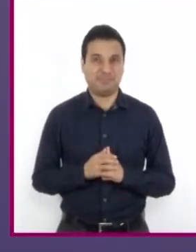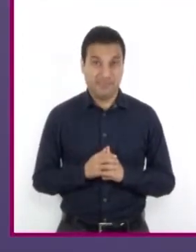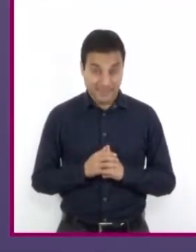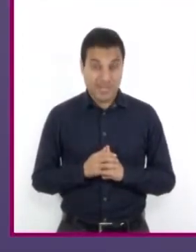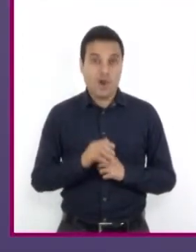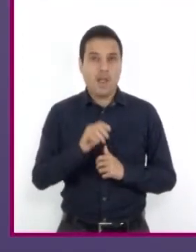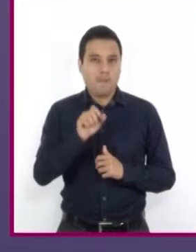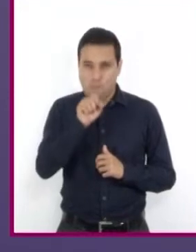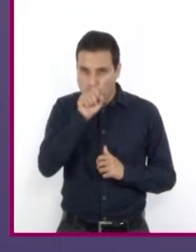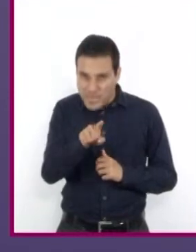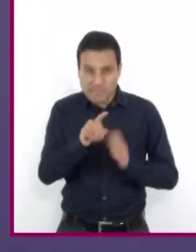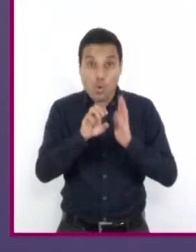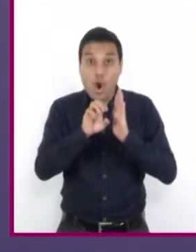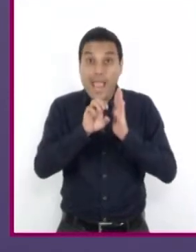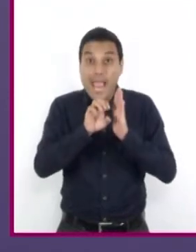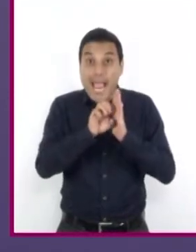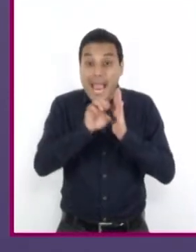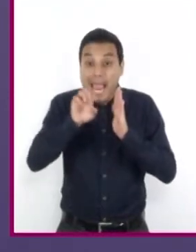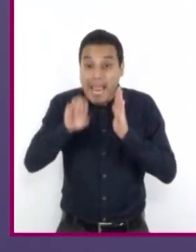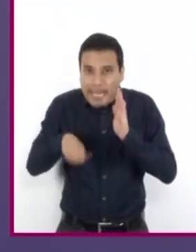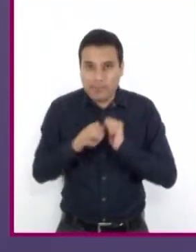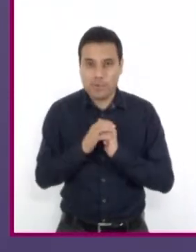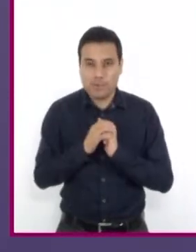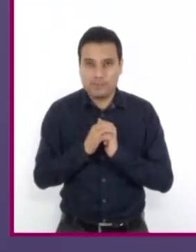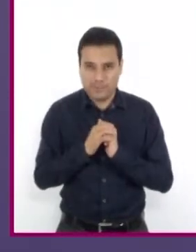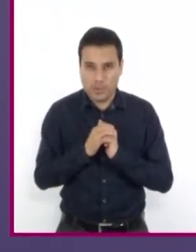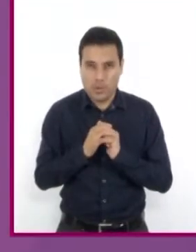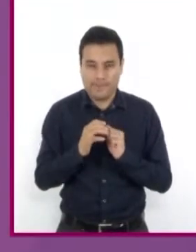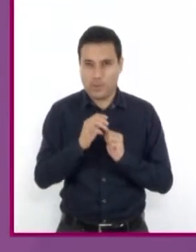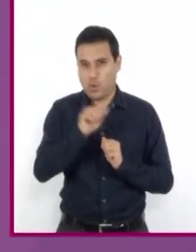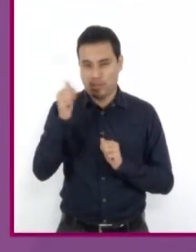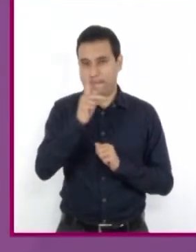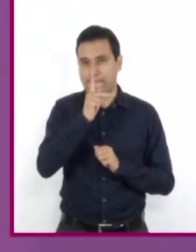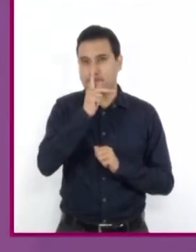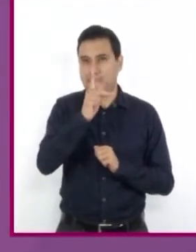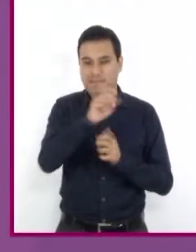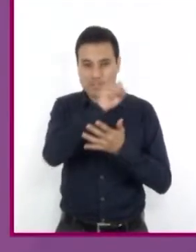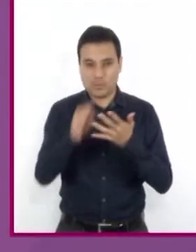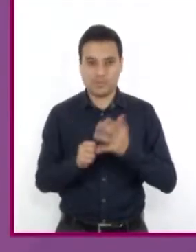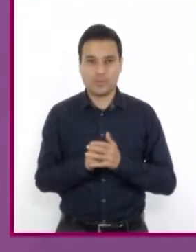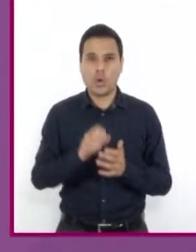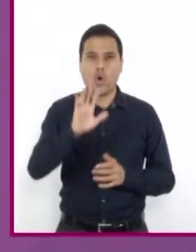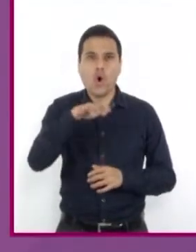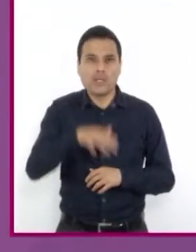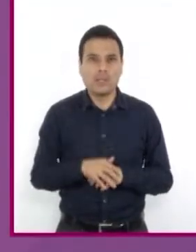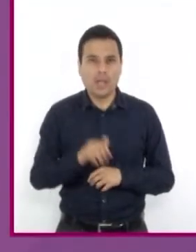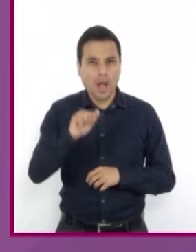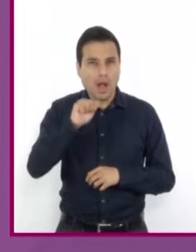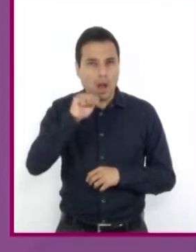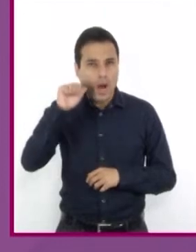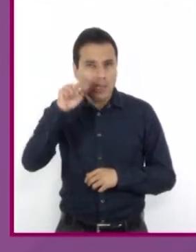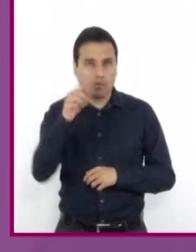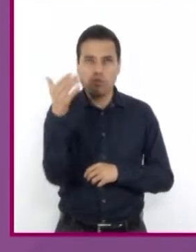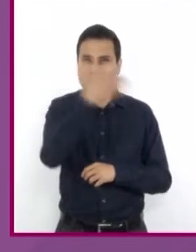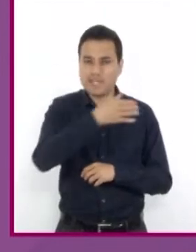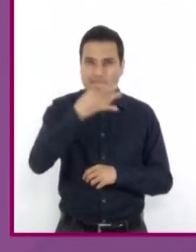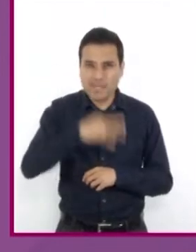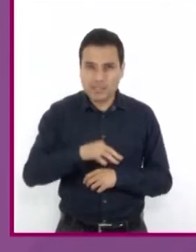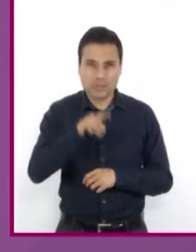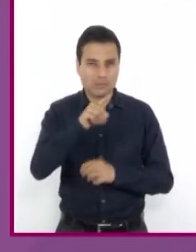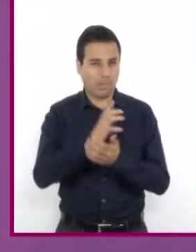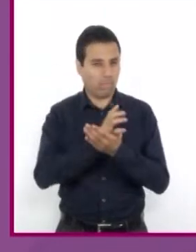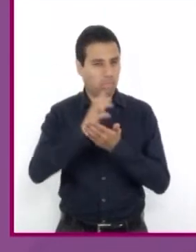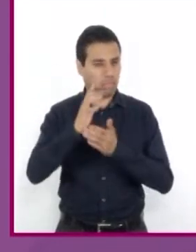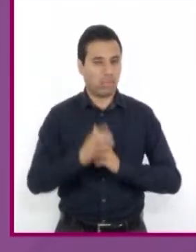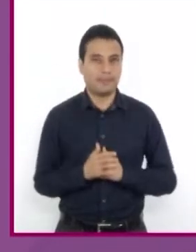pero utilizando estas definiciones para cada expresión. Oye, ayer que fuiste a la fiesta, exageraste al decir